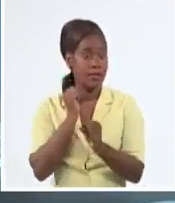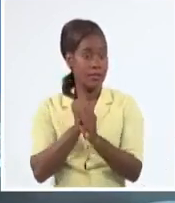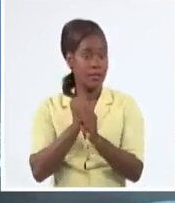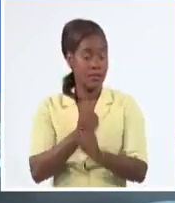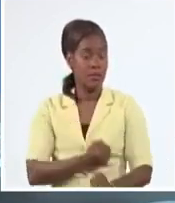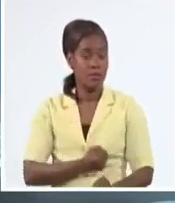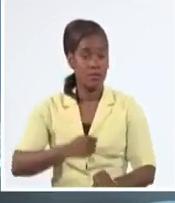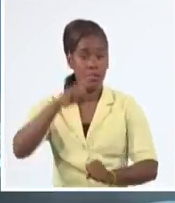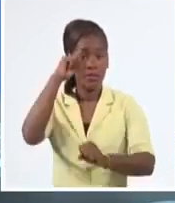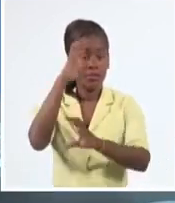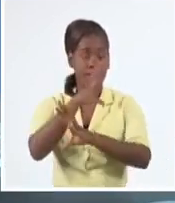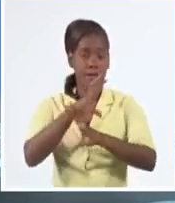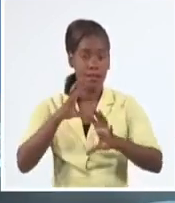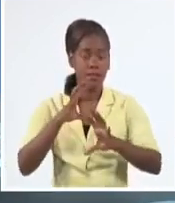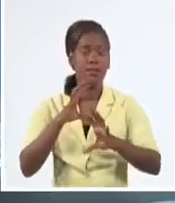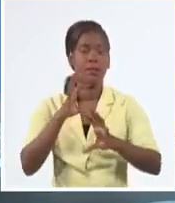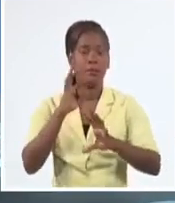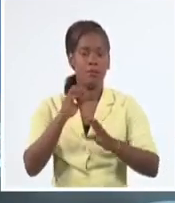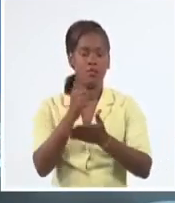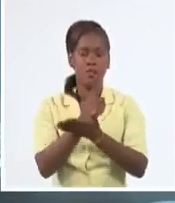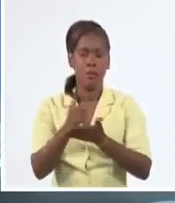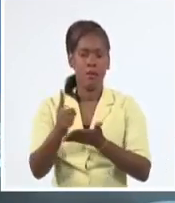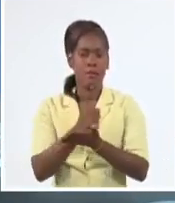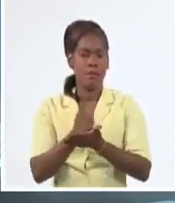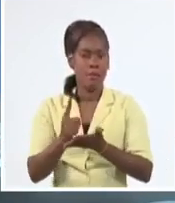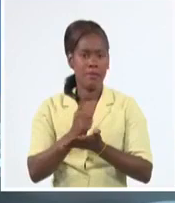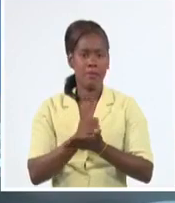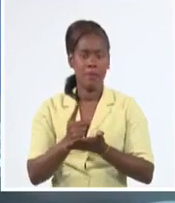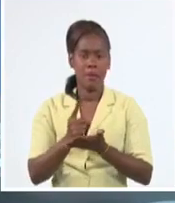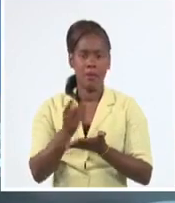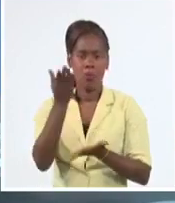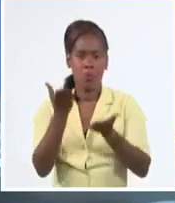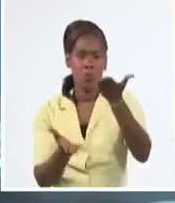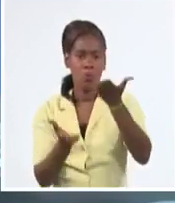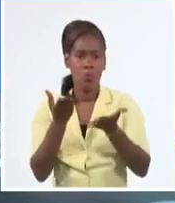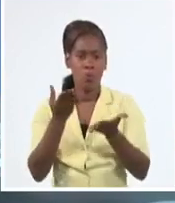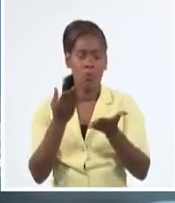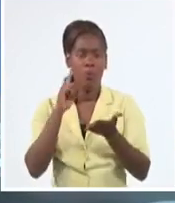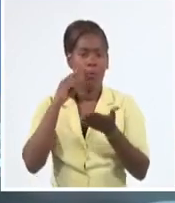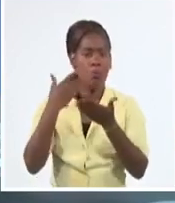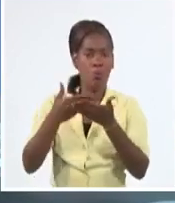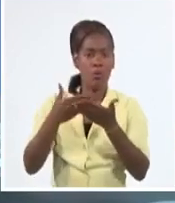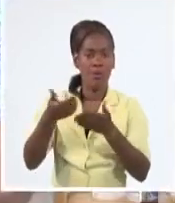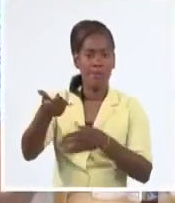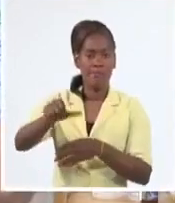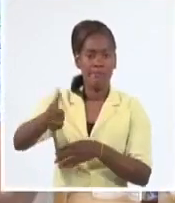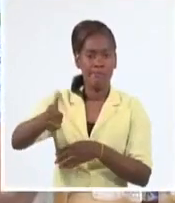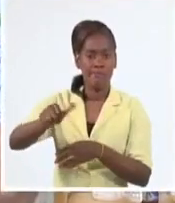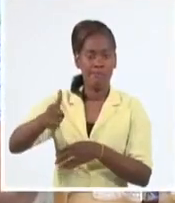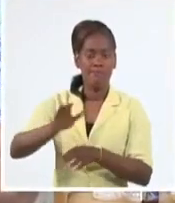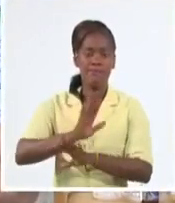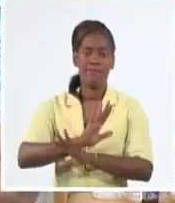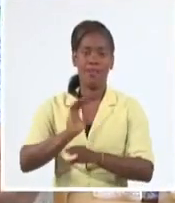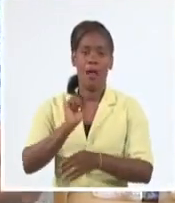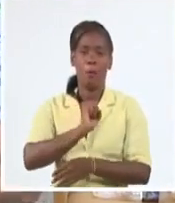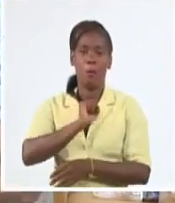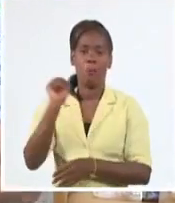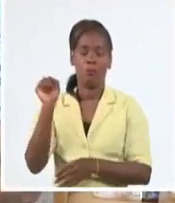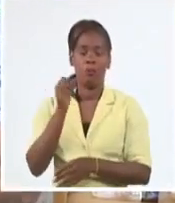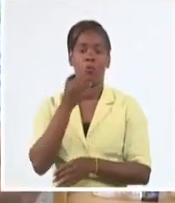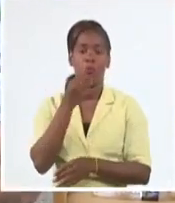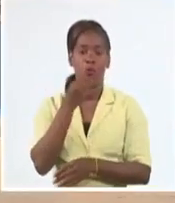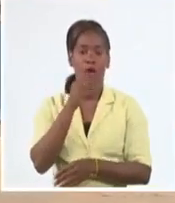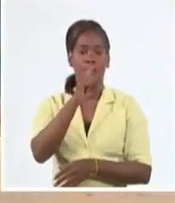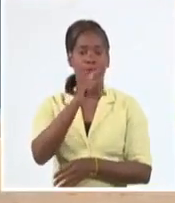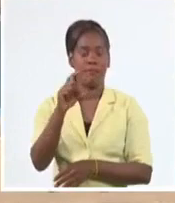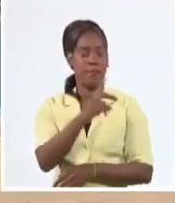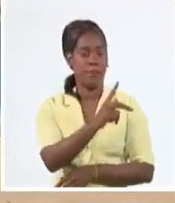donde se han evaluado todos los resultados relacionados con la seguridad y la eficacia de la vacuna. Para el doctor Vicente Vérez y su equipo